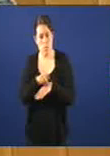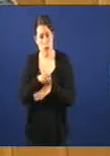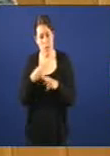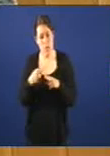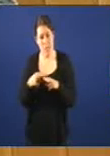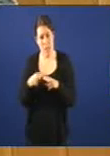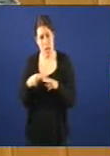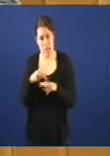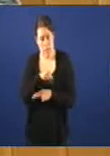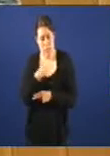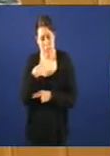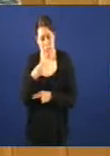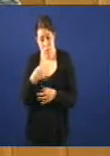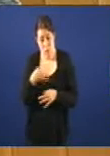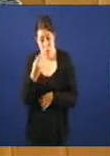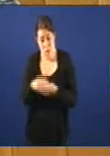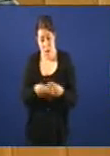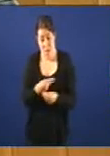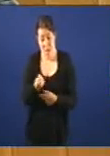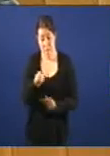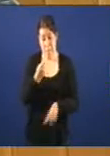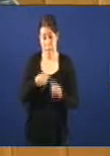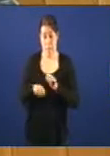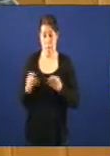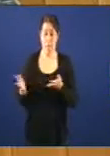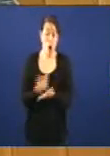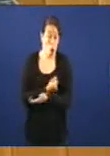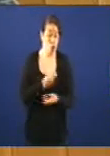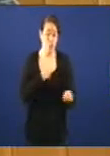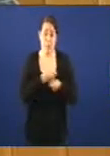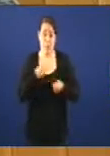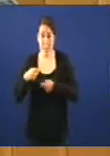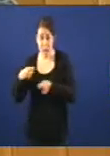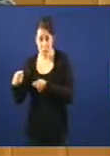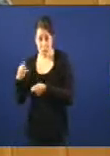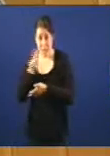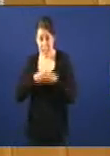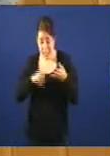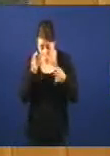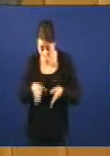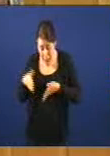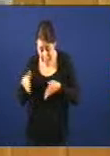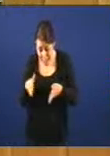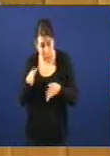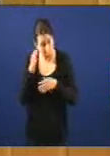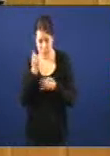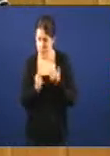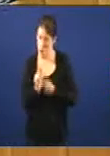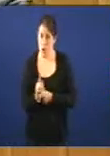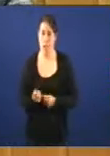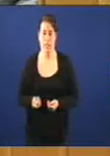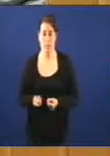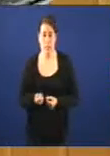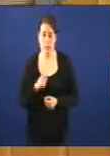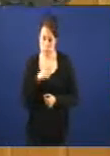fan é vender en todos os stands de todos os supermercados de Galicia producto como que se fora da Rías que non é da Rías. E vostedes o sabe porque así